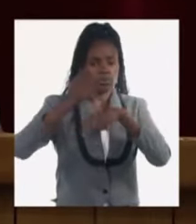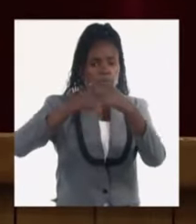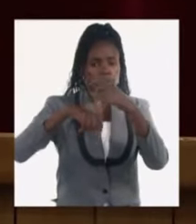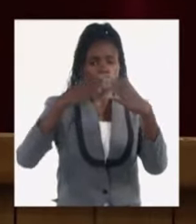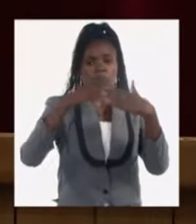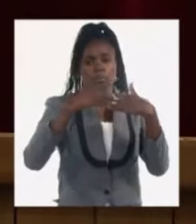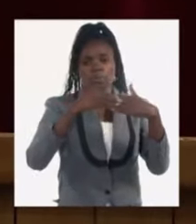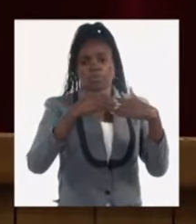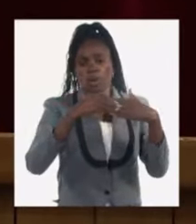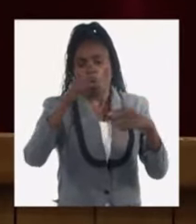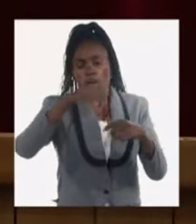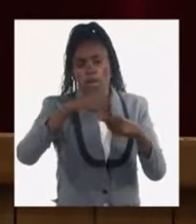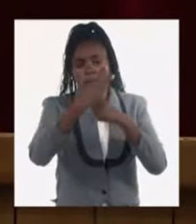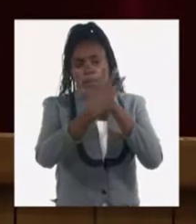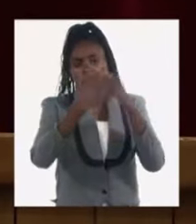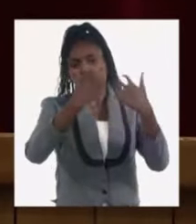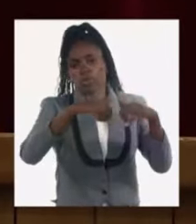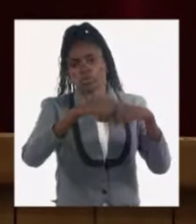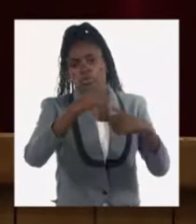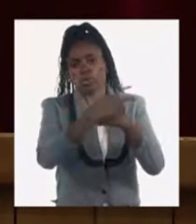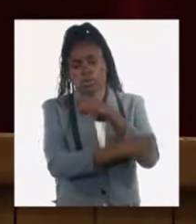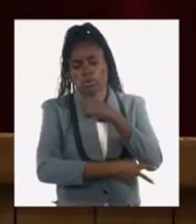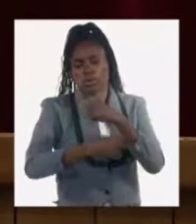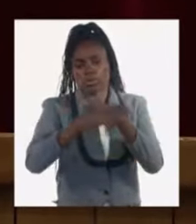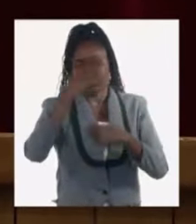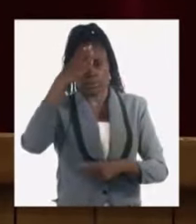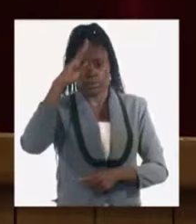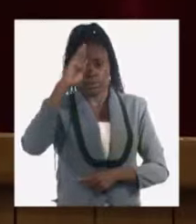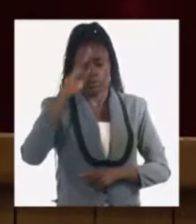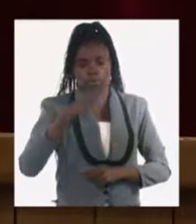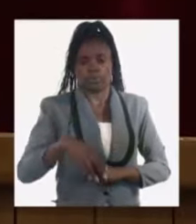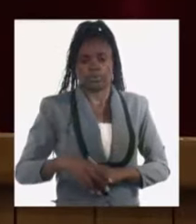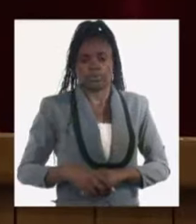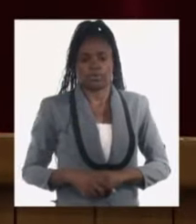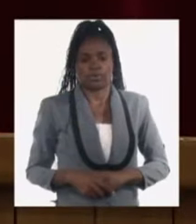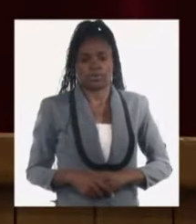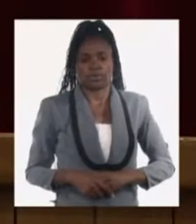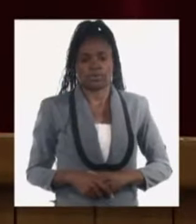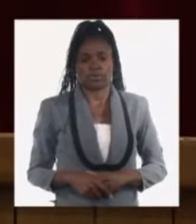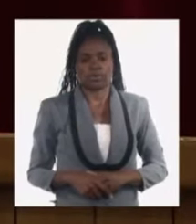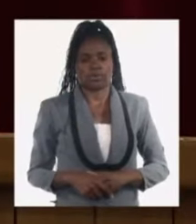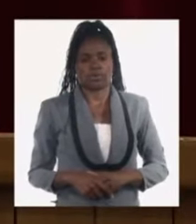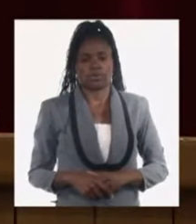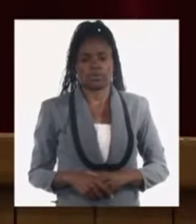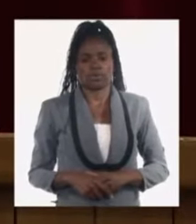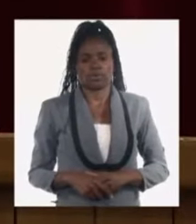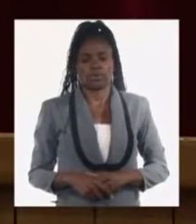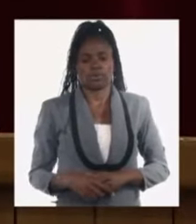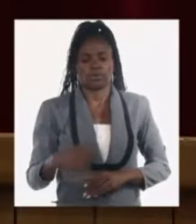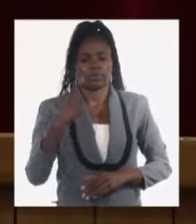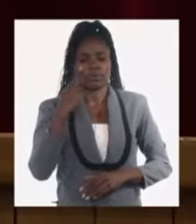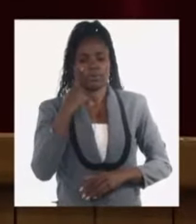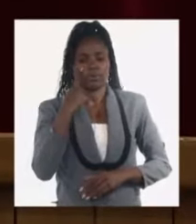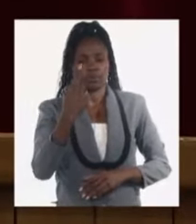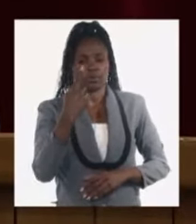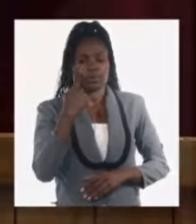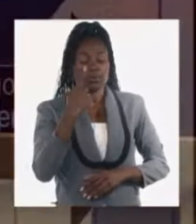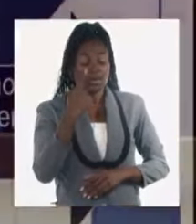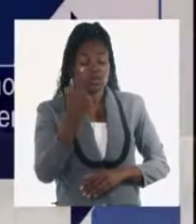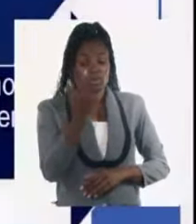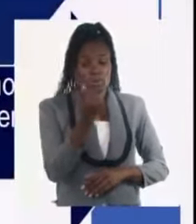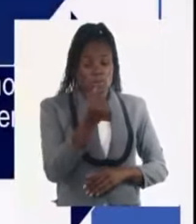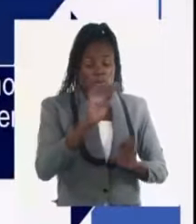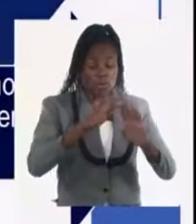primas para producir en el país y no la importación de bienes finales teniendo en cuenta los impactos en la economía que hemos estado